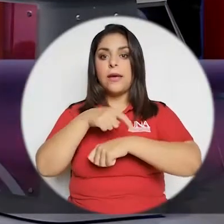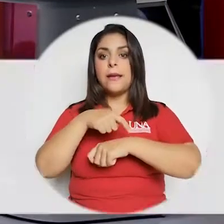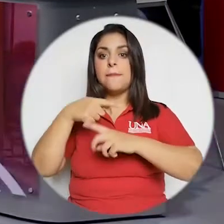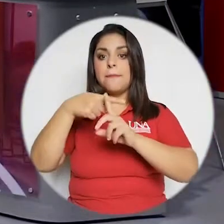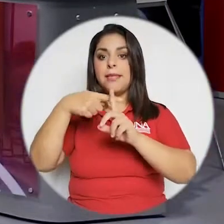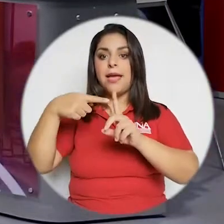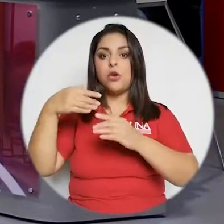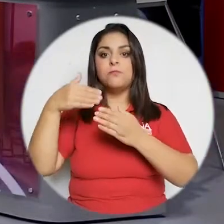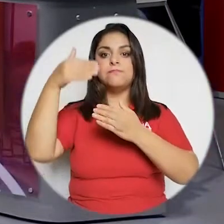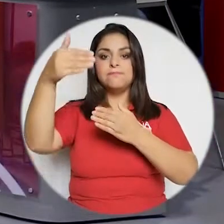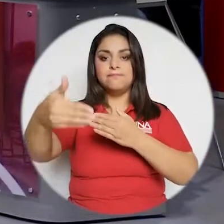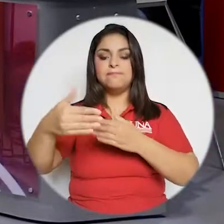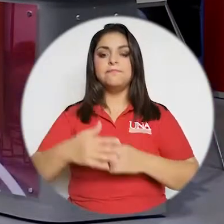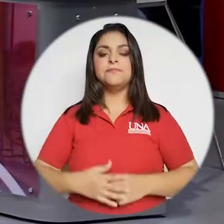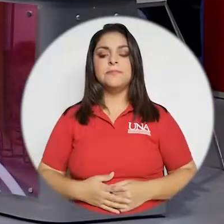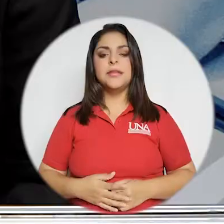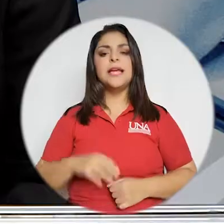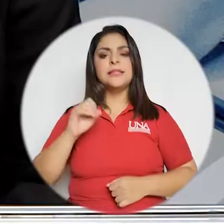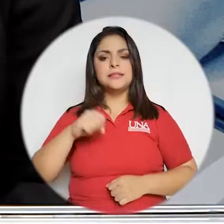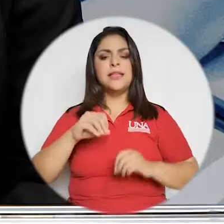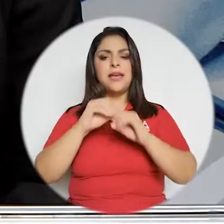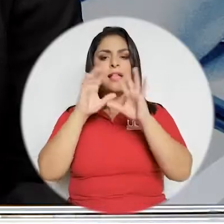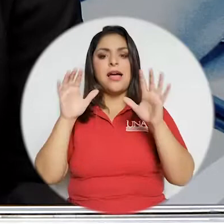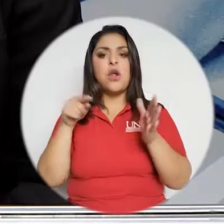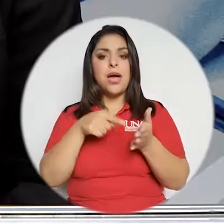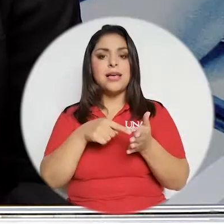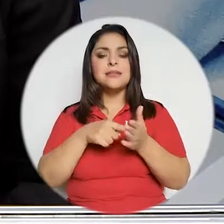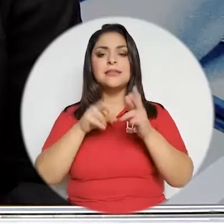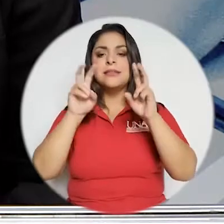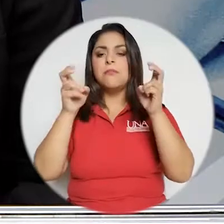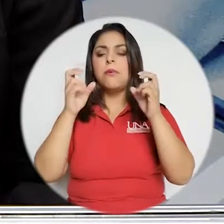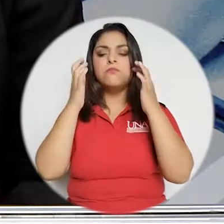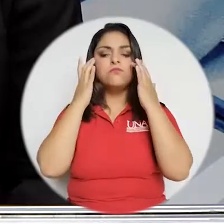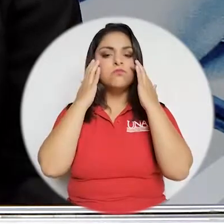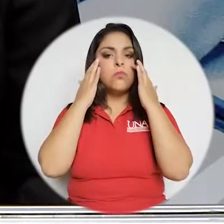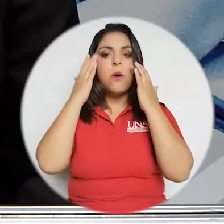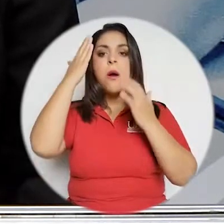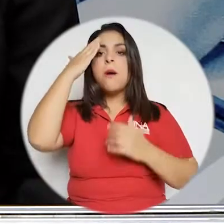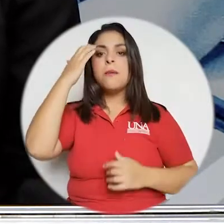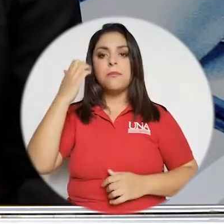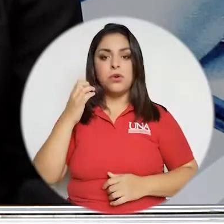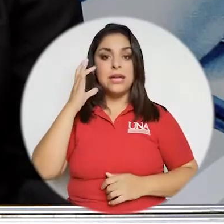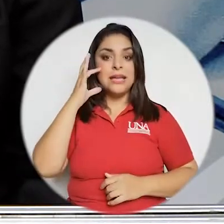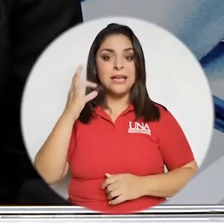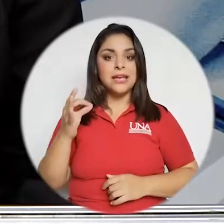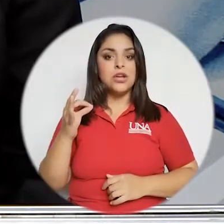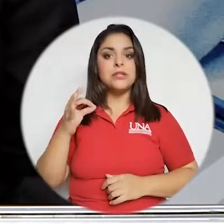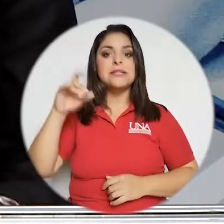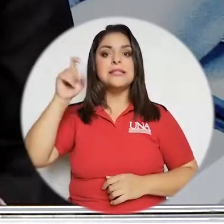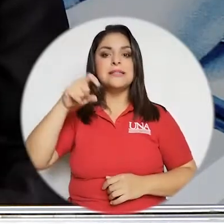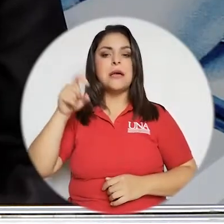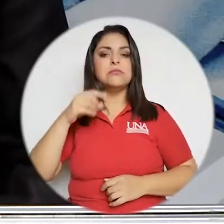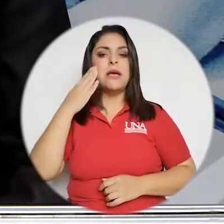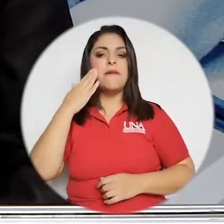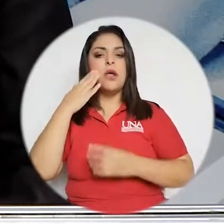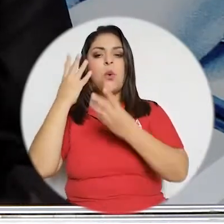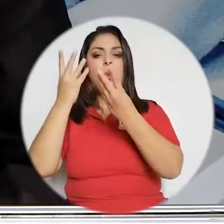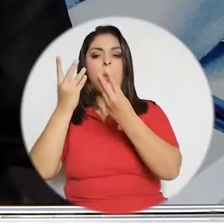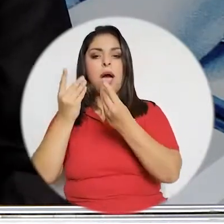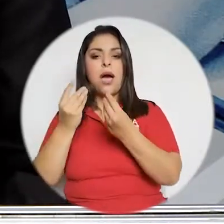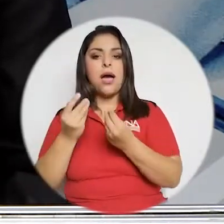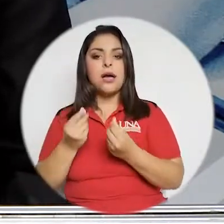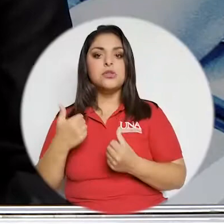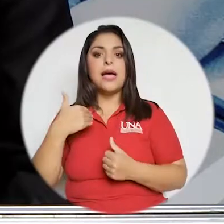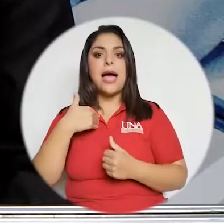preocupante en el corto y mediano plazo. Claro, eso es un tema súper preocupante porque me parece que